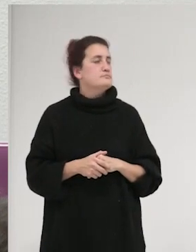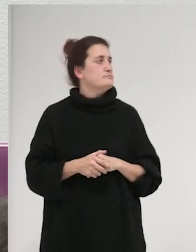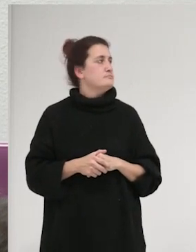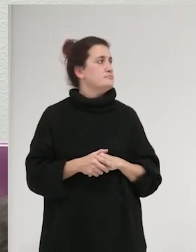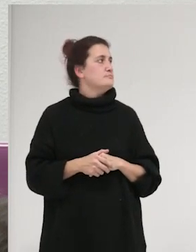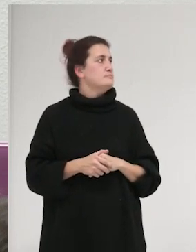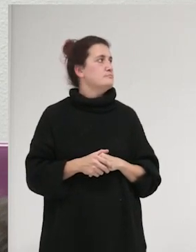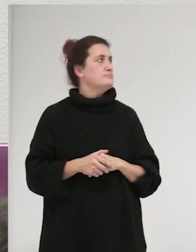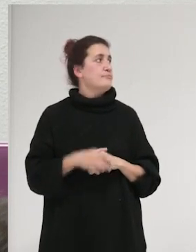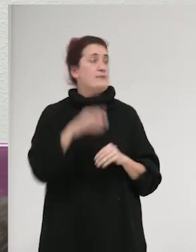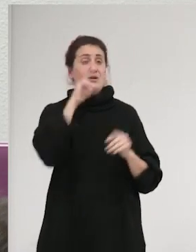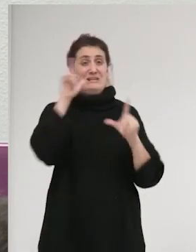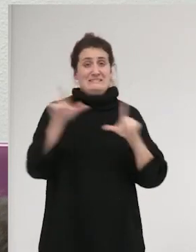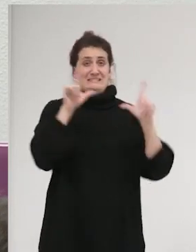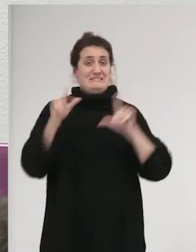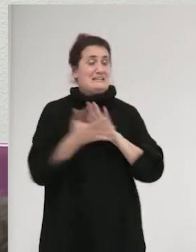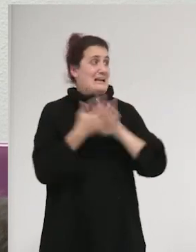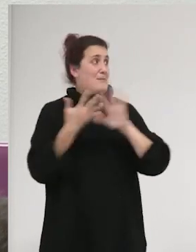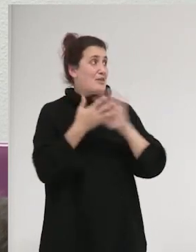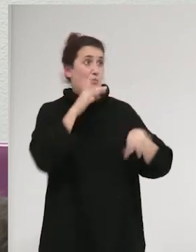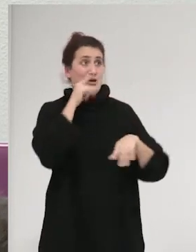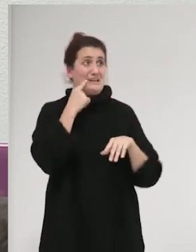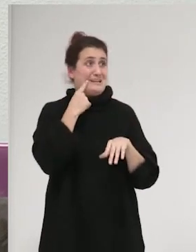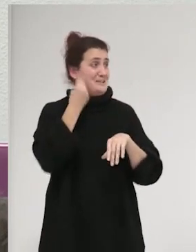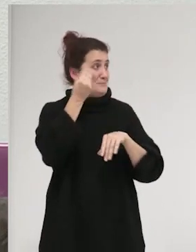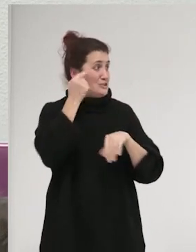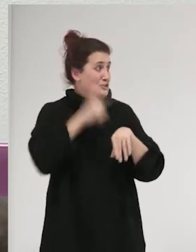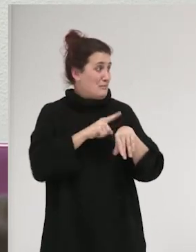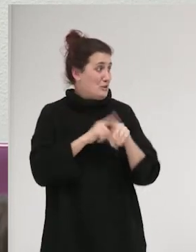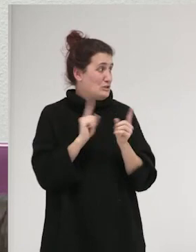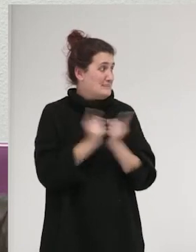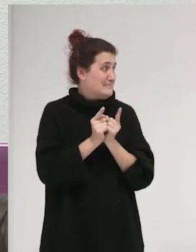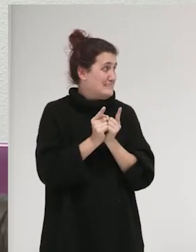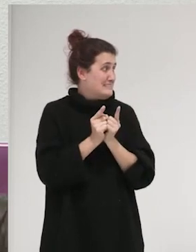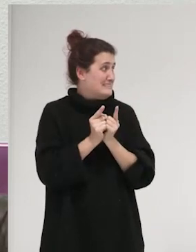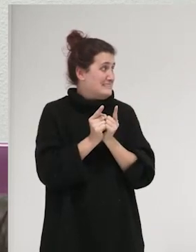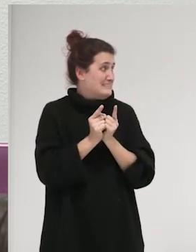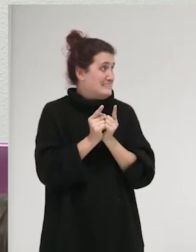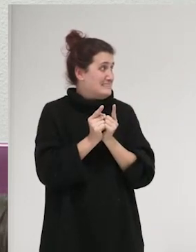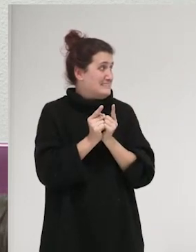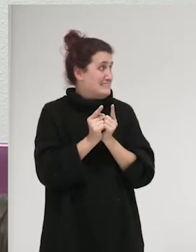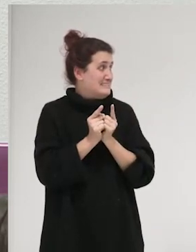Voy a pasar un poco rápido ya de esto porque me parece que ya no sé cómo ve de tiempo, pero igual...